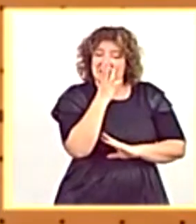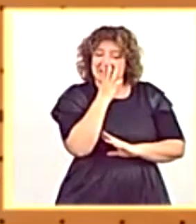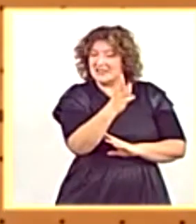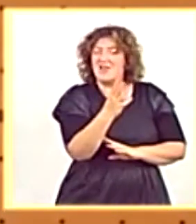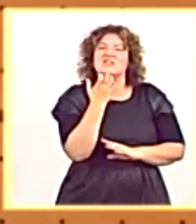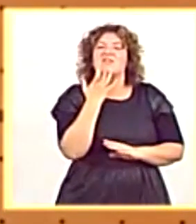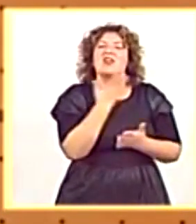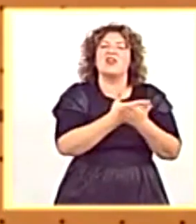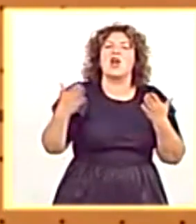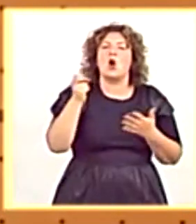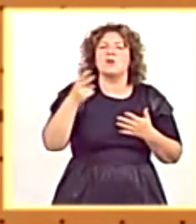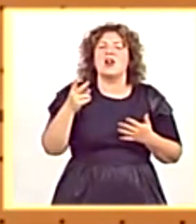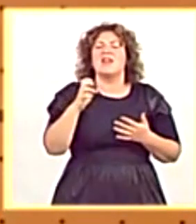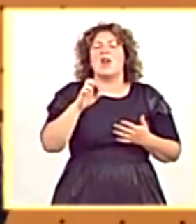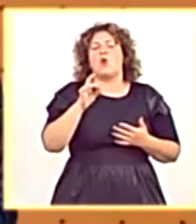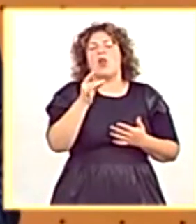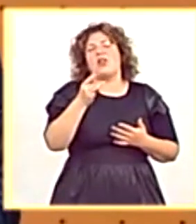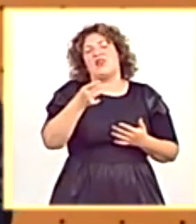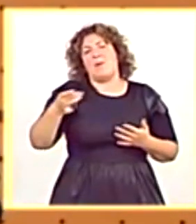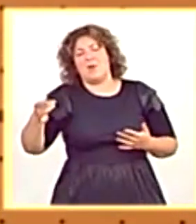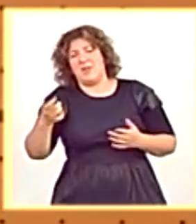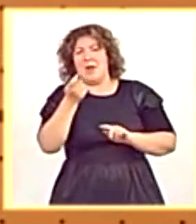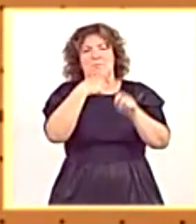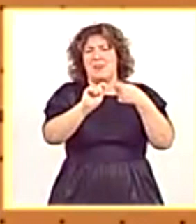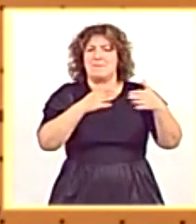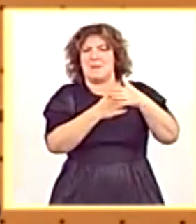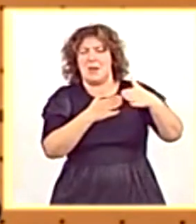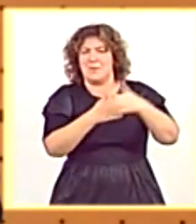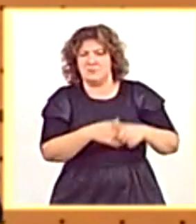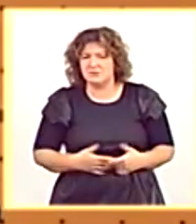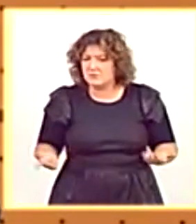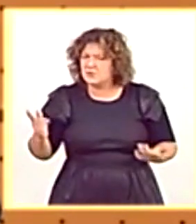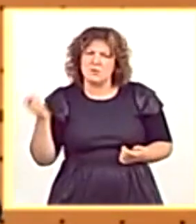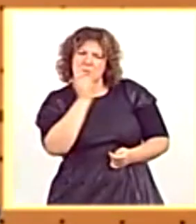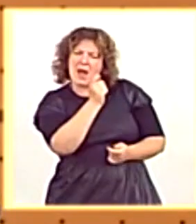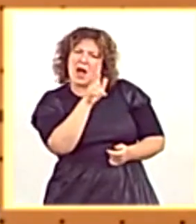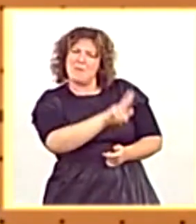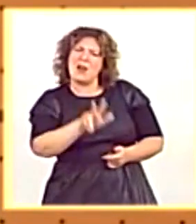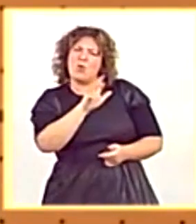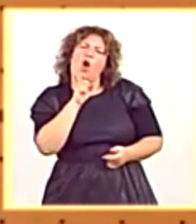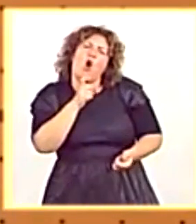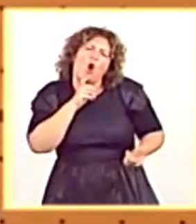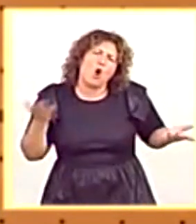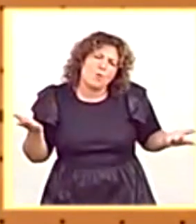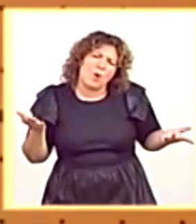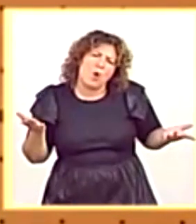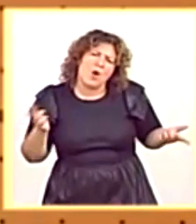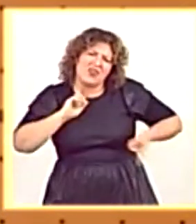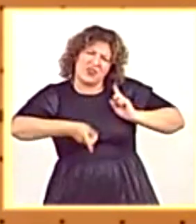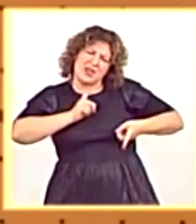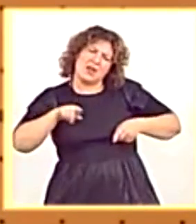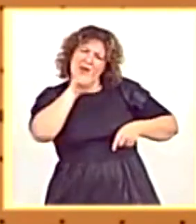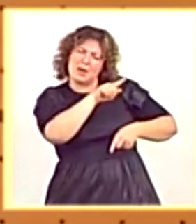ya debía cinco millones de euros. ¿Qué clase de pago están haciendo al régimen venezolano, señor presidente? ¿Qué hacen